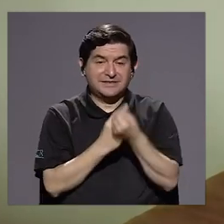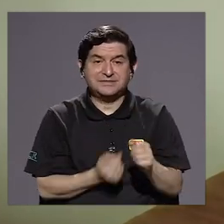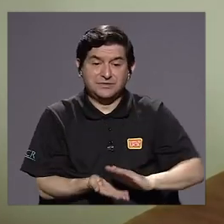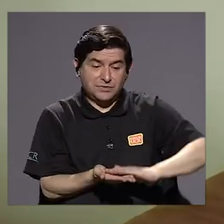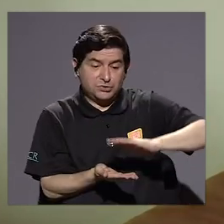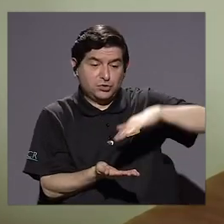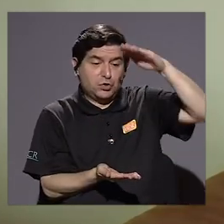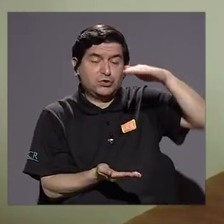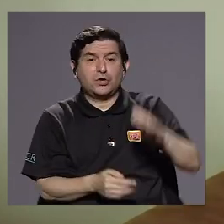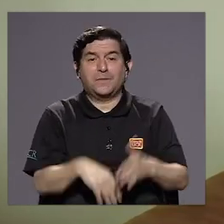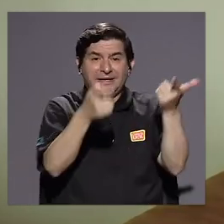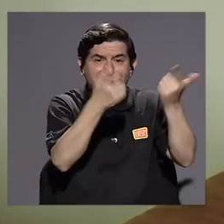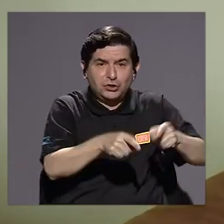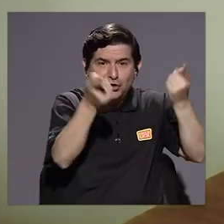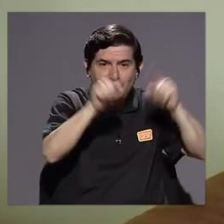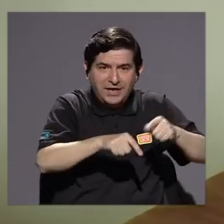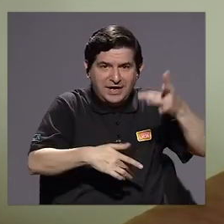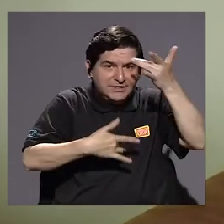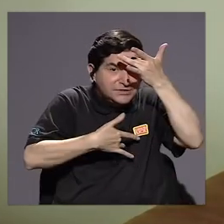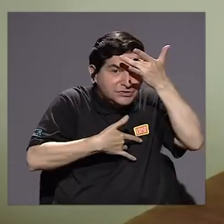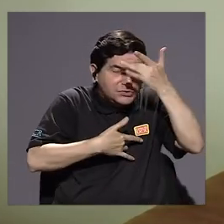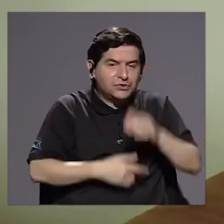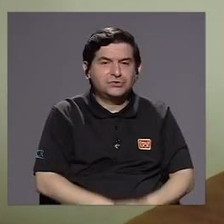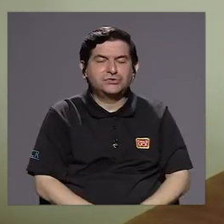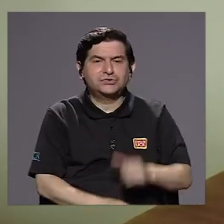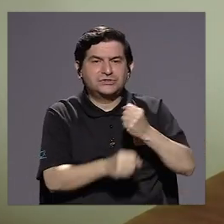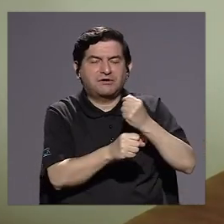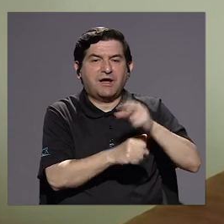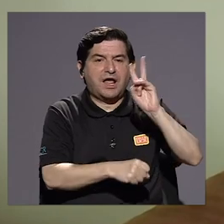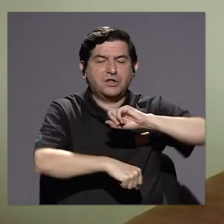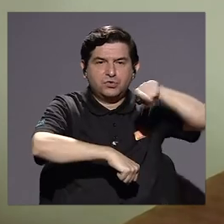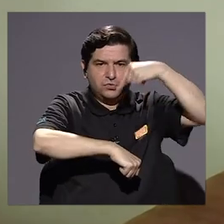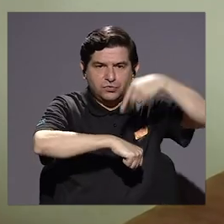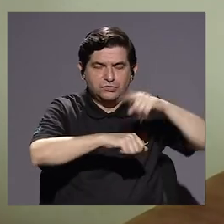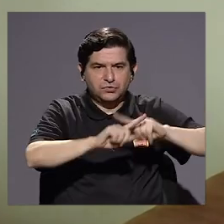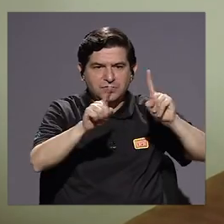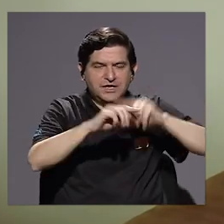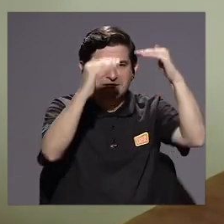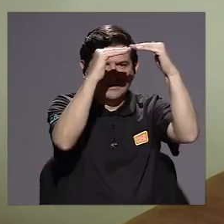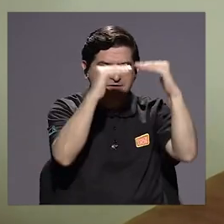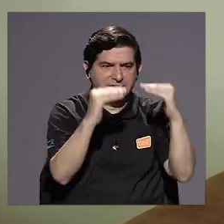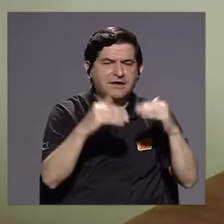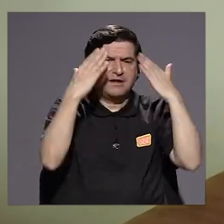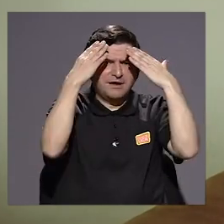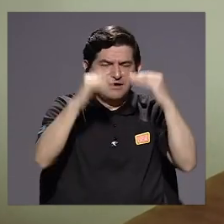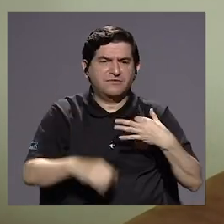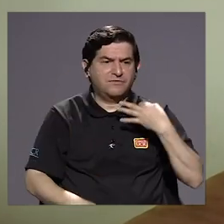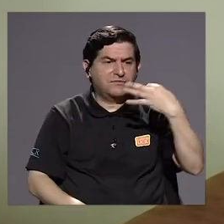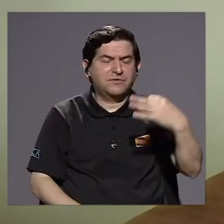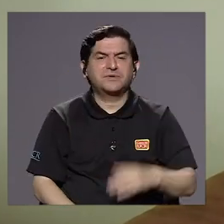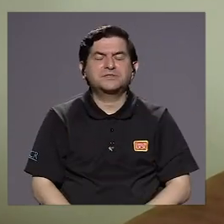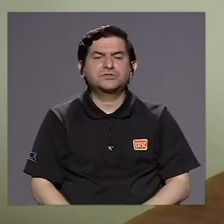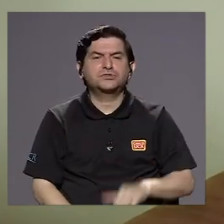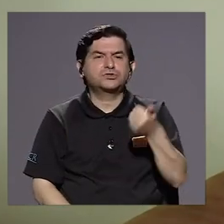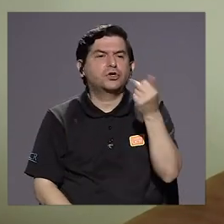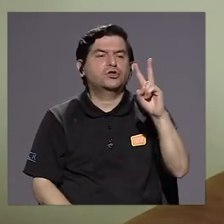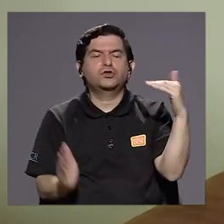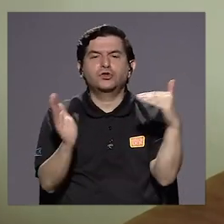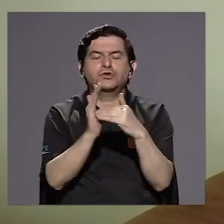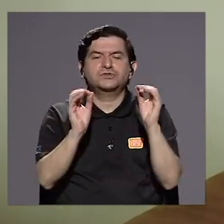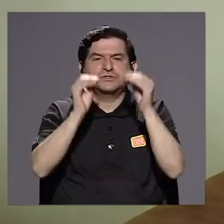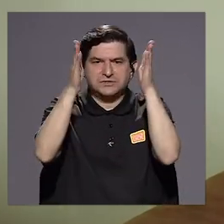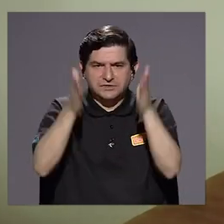aumento de casos, estamos trabajando dos horas con diferentes niveles y tengo los reportes diarios de más de 12.000